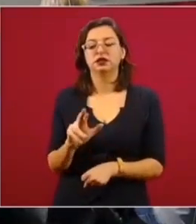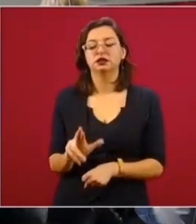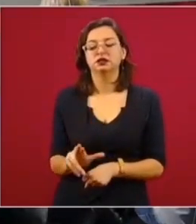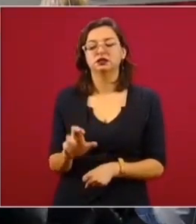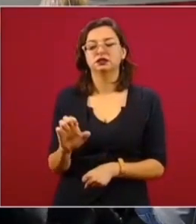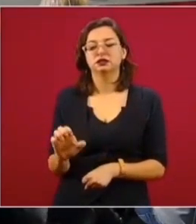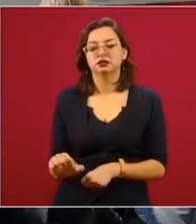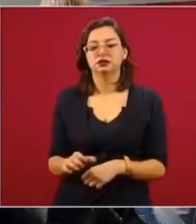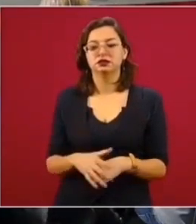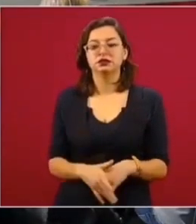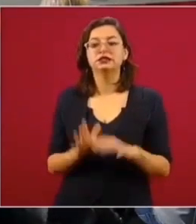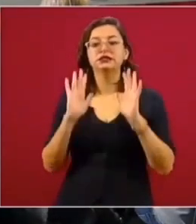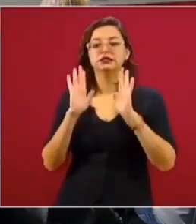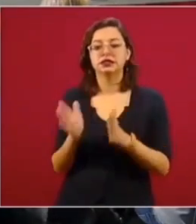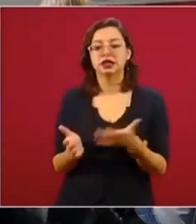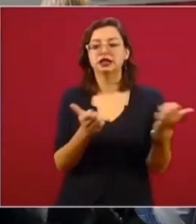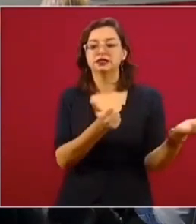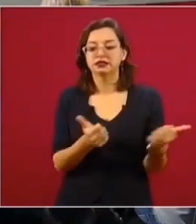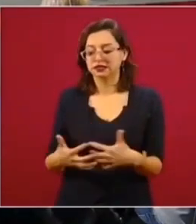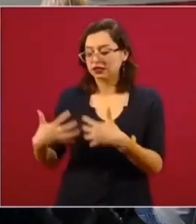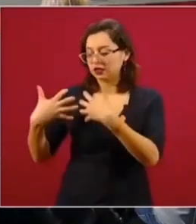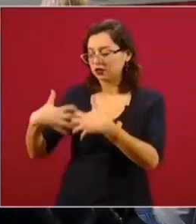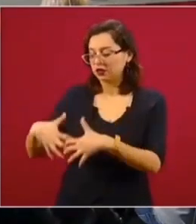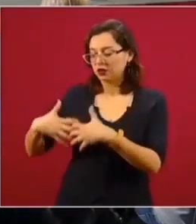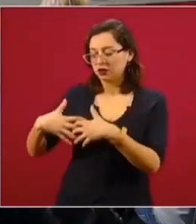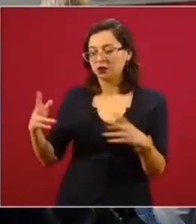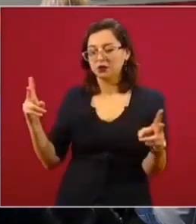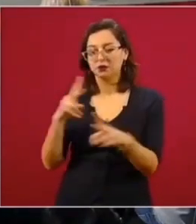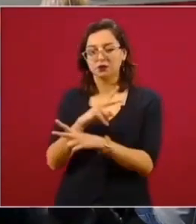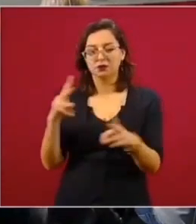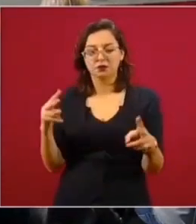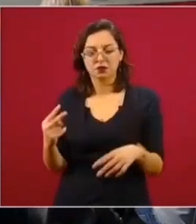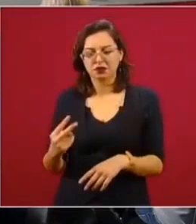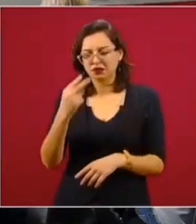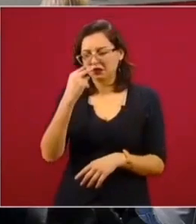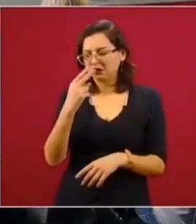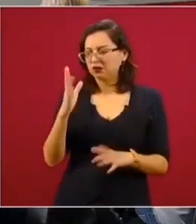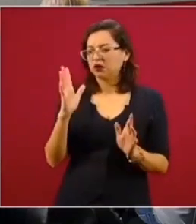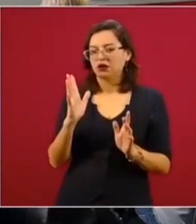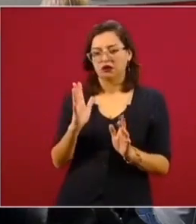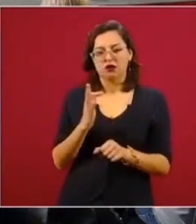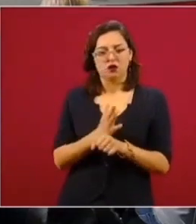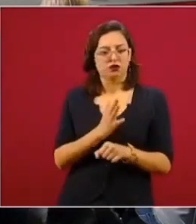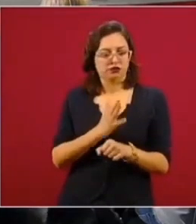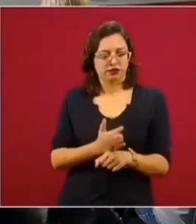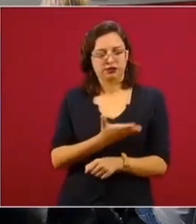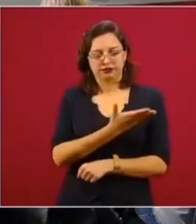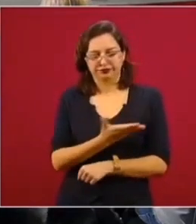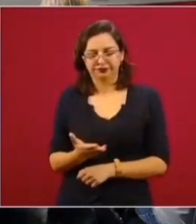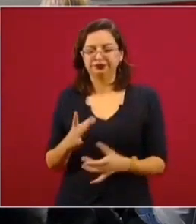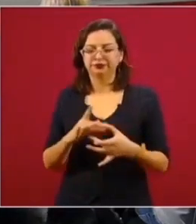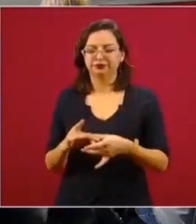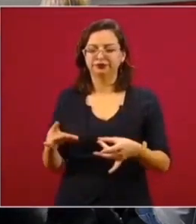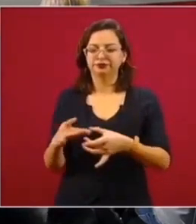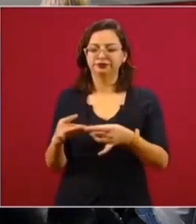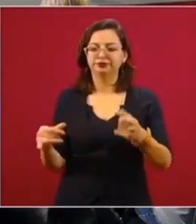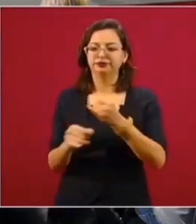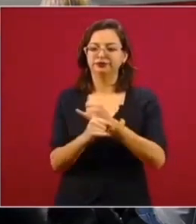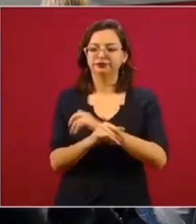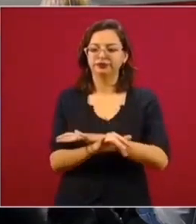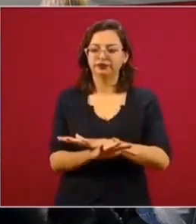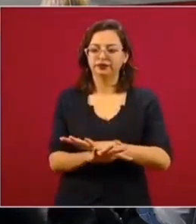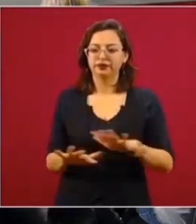los primeros ventiladores o están por llegar, él va a darles a detalle la información